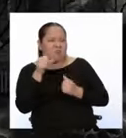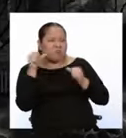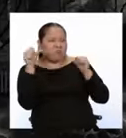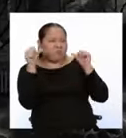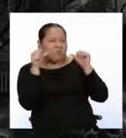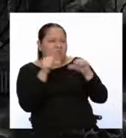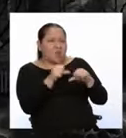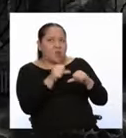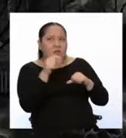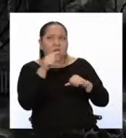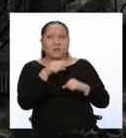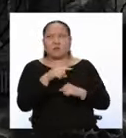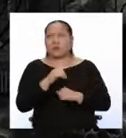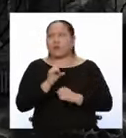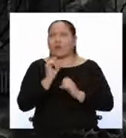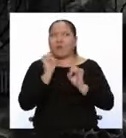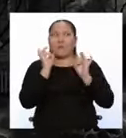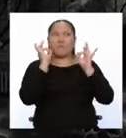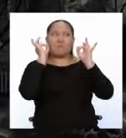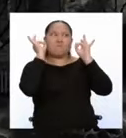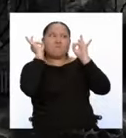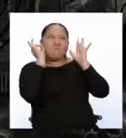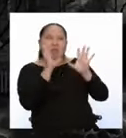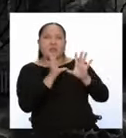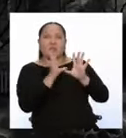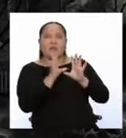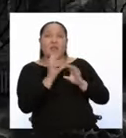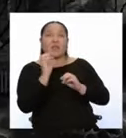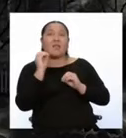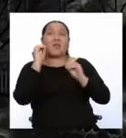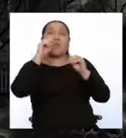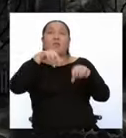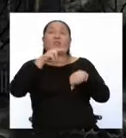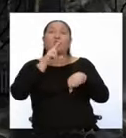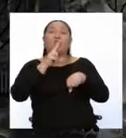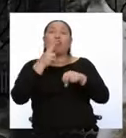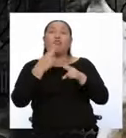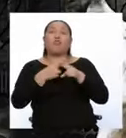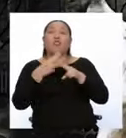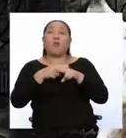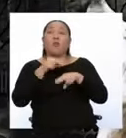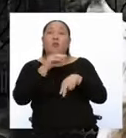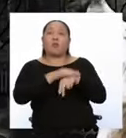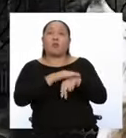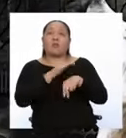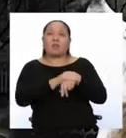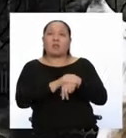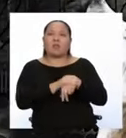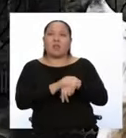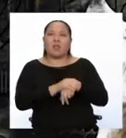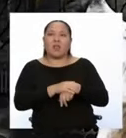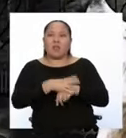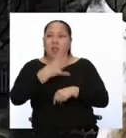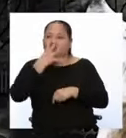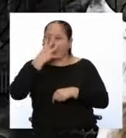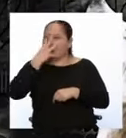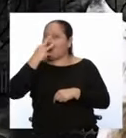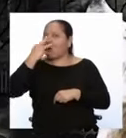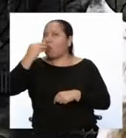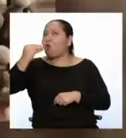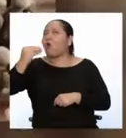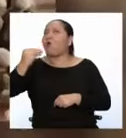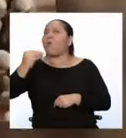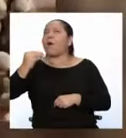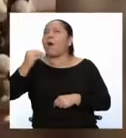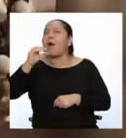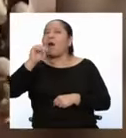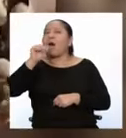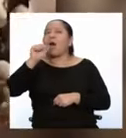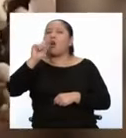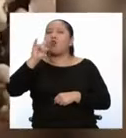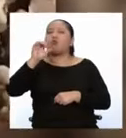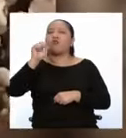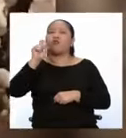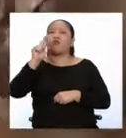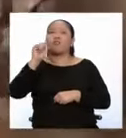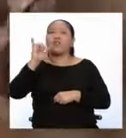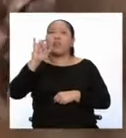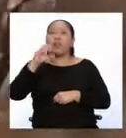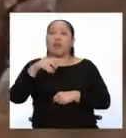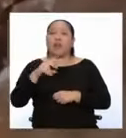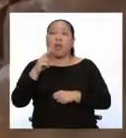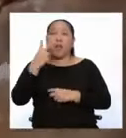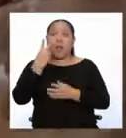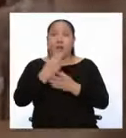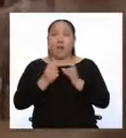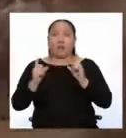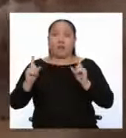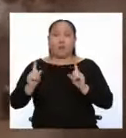Era tan antipática que le habían puesto de apodo Madame Déficit y Loba Austriaca. Ambos se casaron y